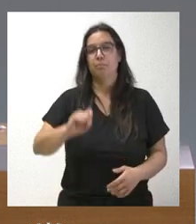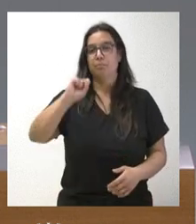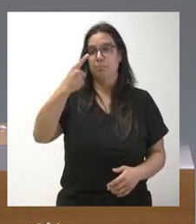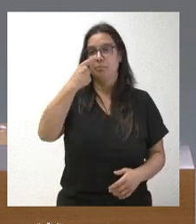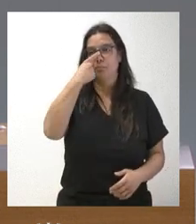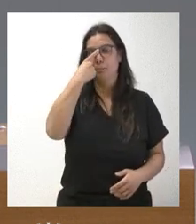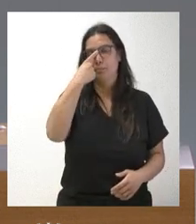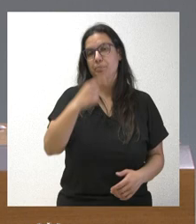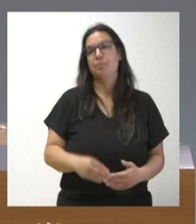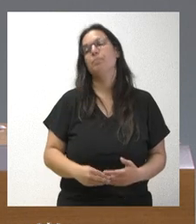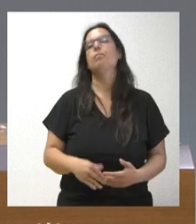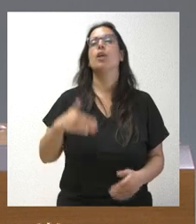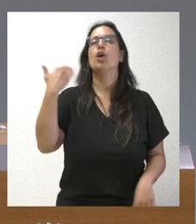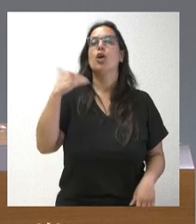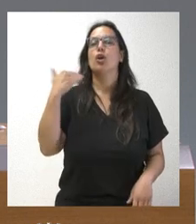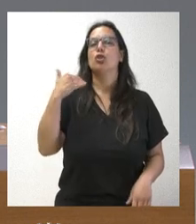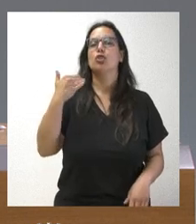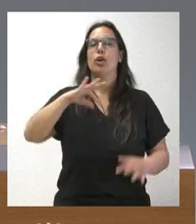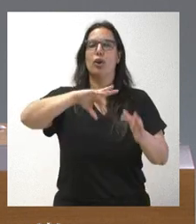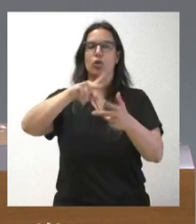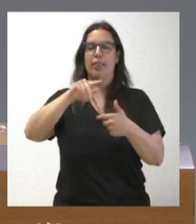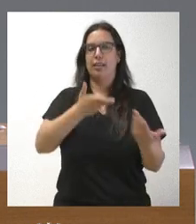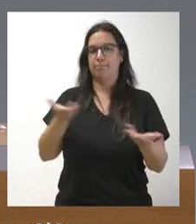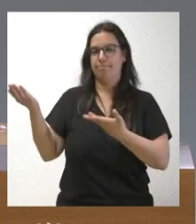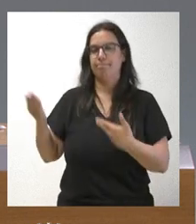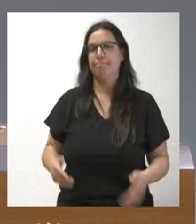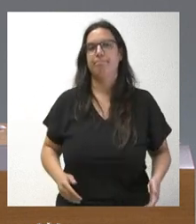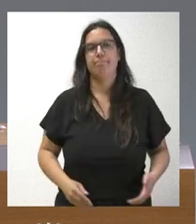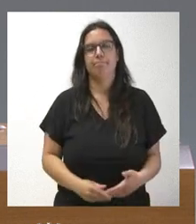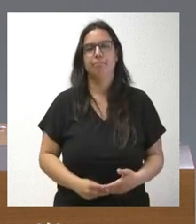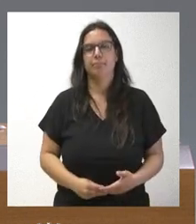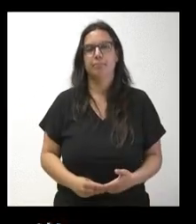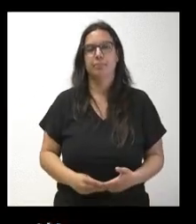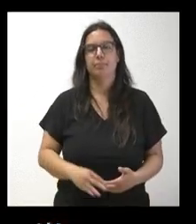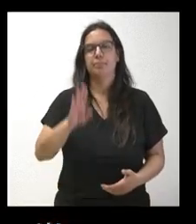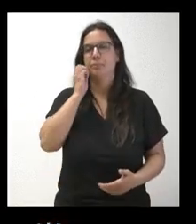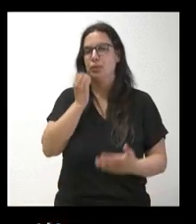en Soria con Pedro Lafuente de Soria Noticias. Cuando quieras, Pedro, adelante. Buenos días.